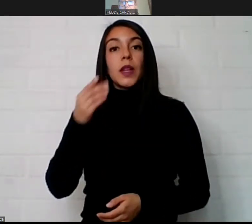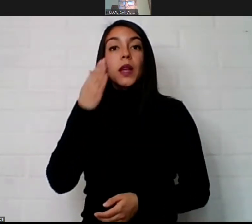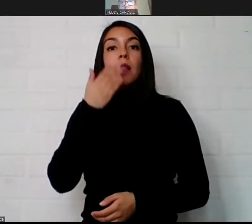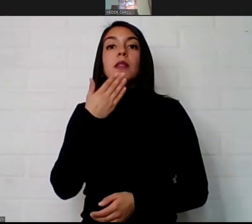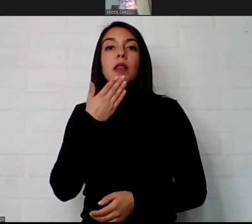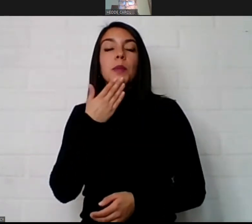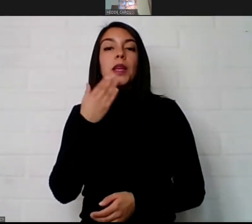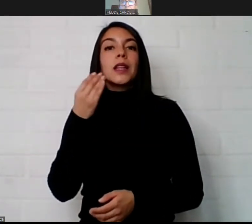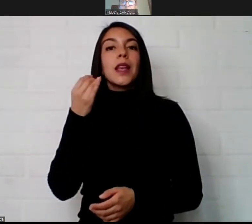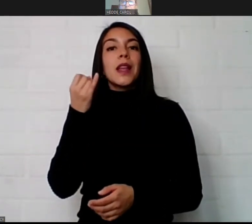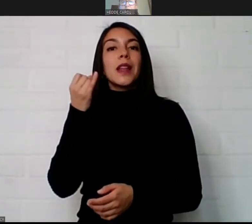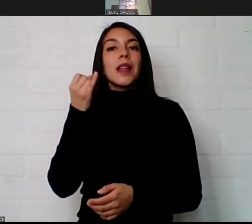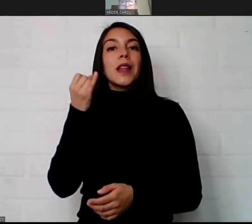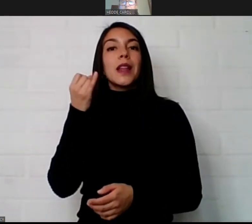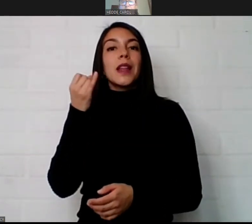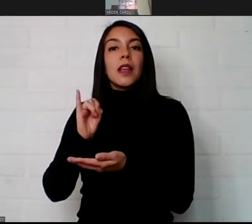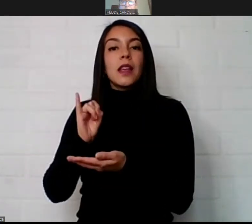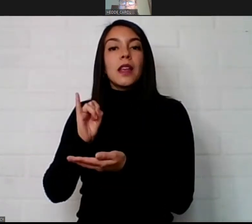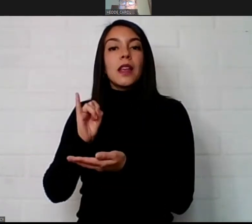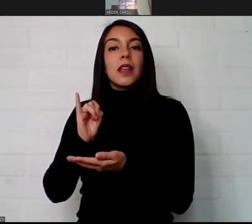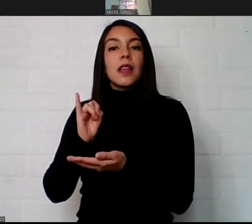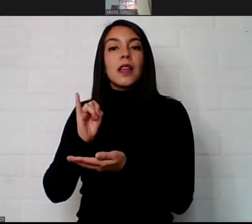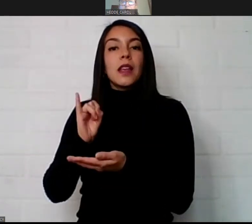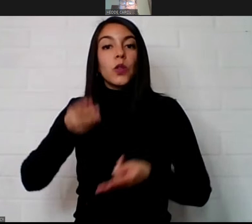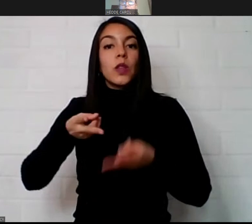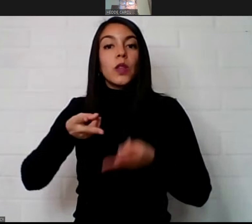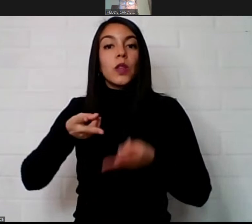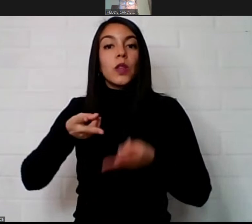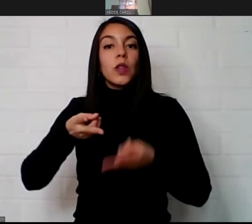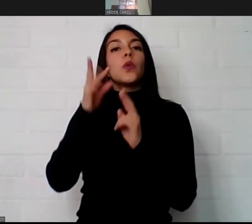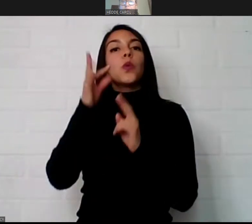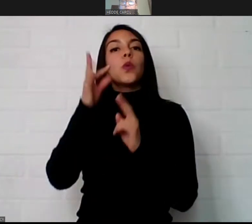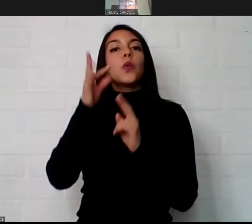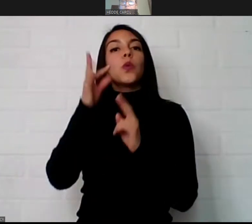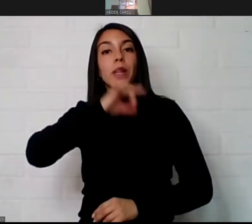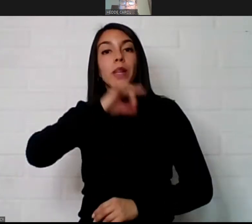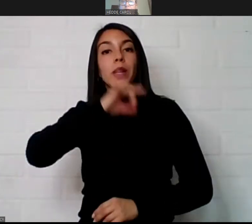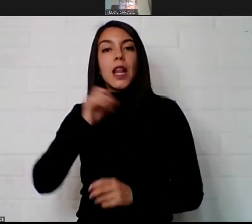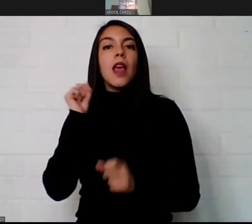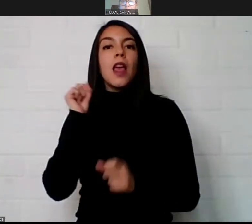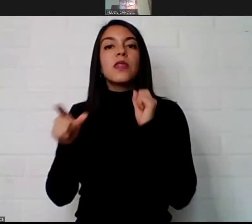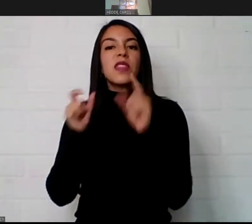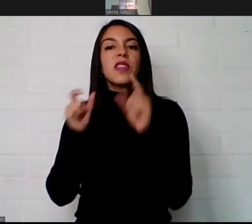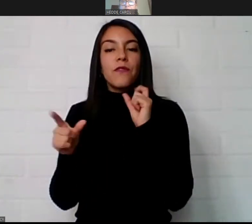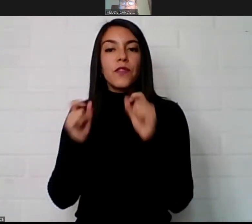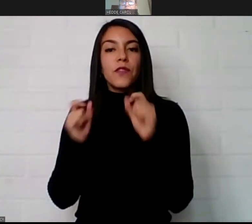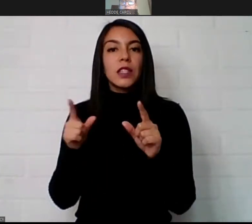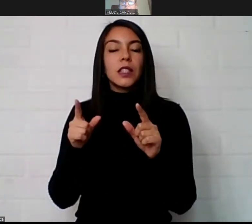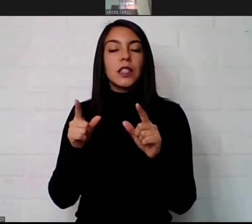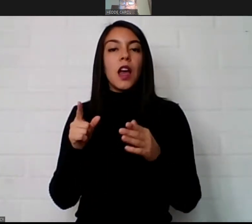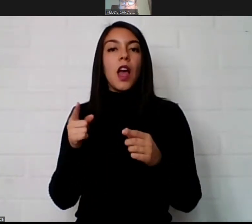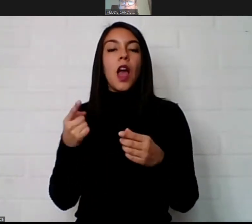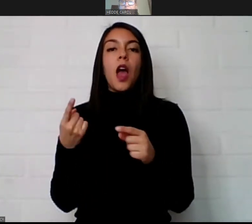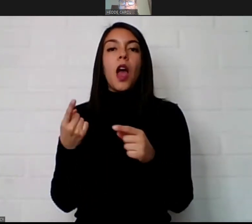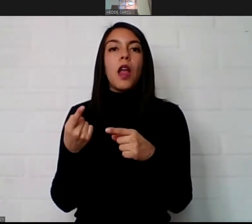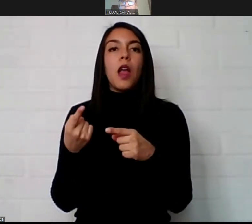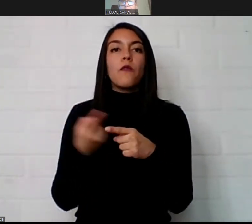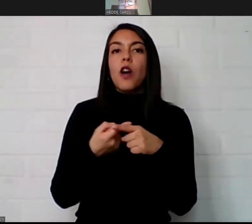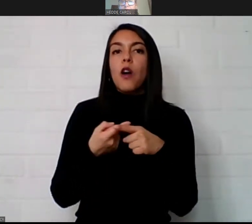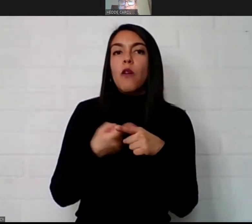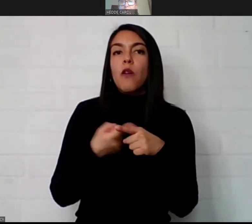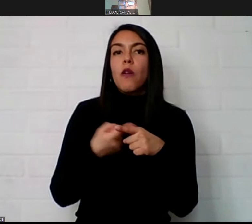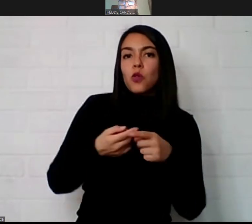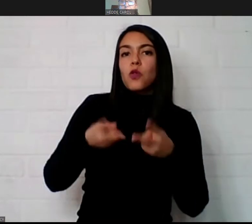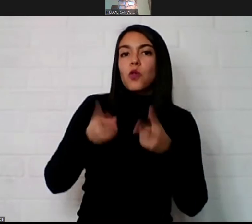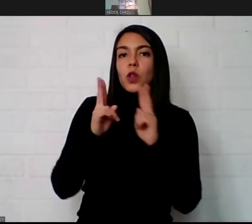Nacional de Derechos Humanos en Chile el cual también ha hecho defensa de la violación de derechos humanos en todos los ámbitos